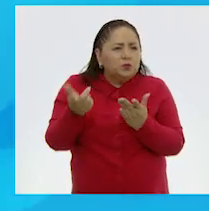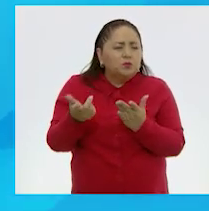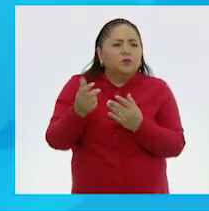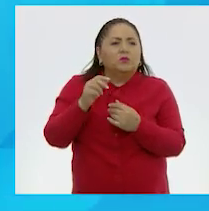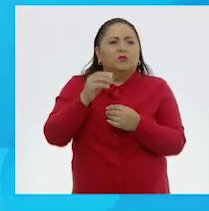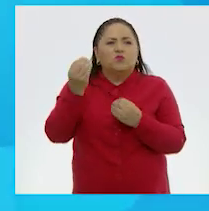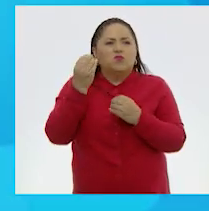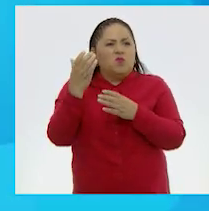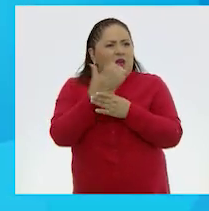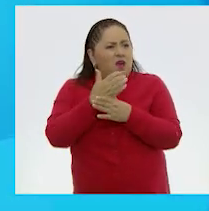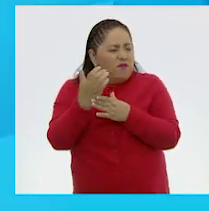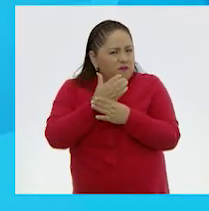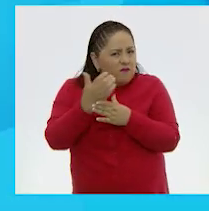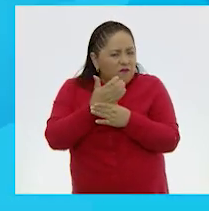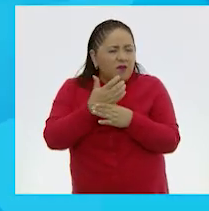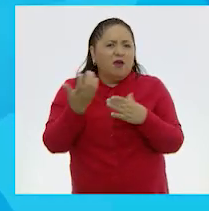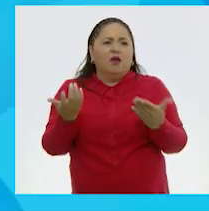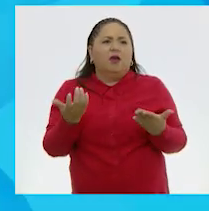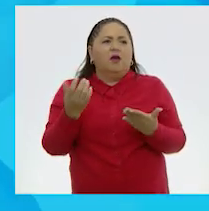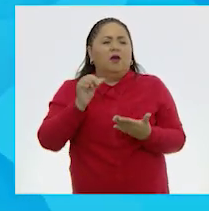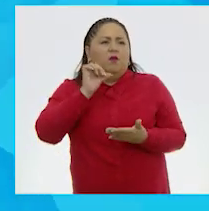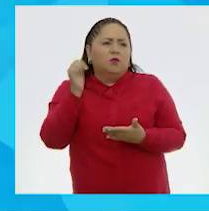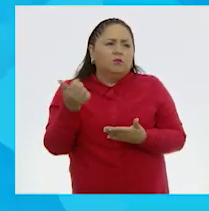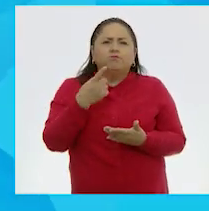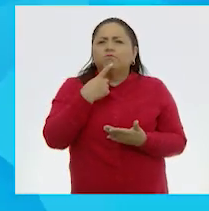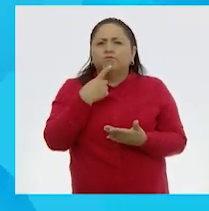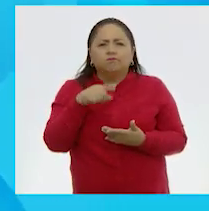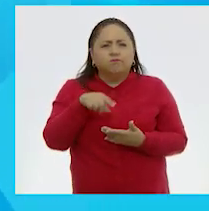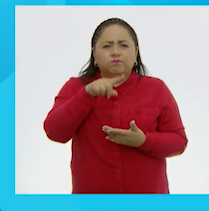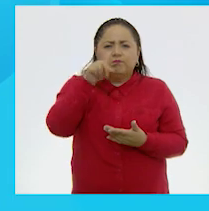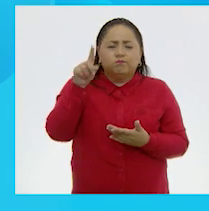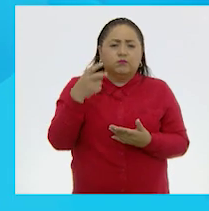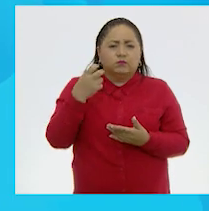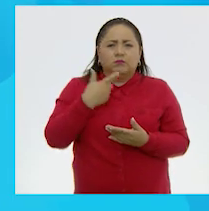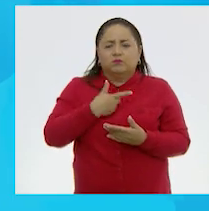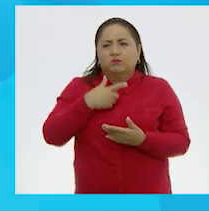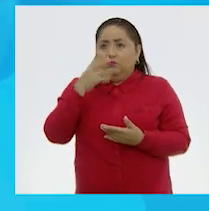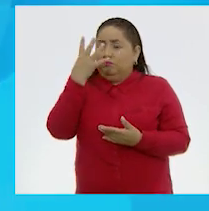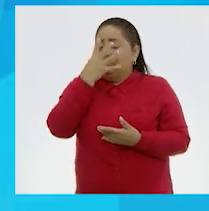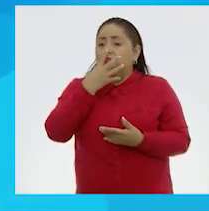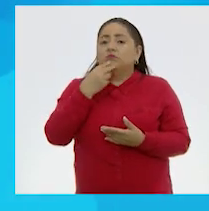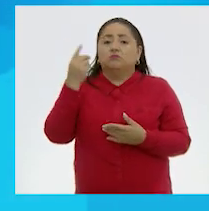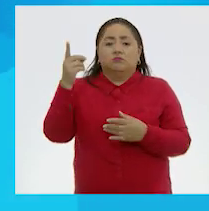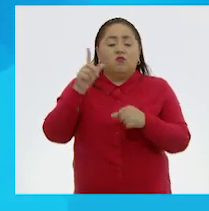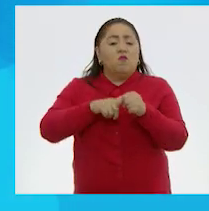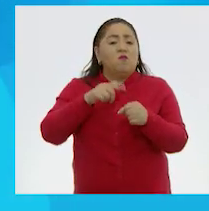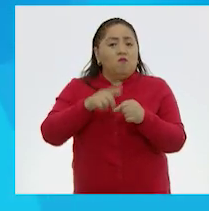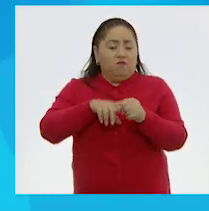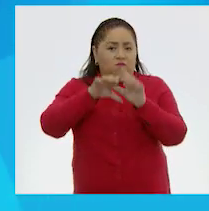Ajá. Mucho café también. Así es. Me encanta. Es preciosa esta obra de arte.